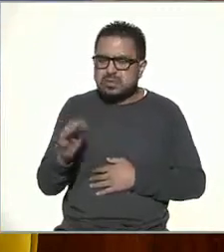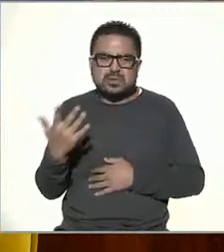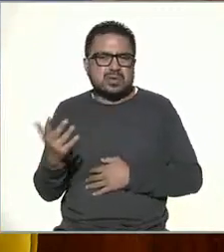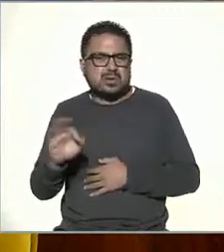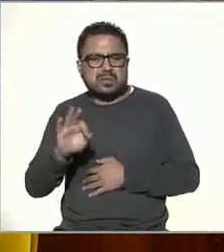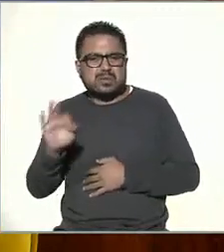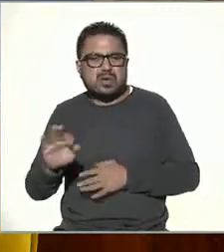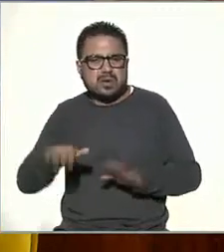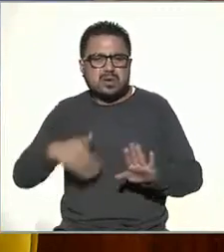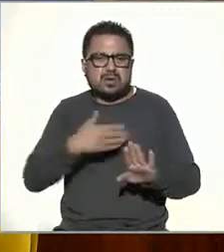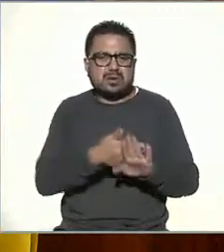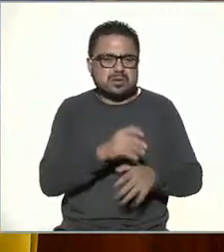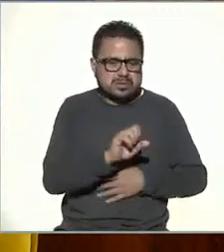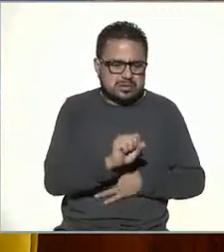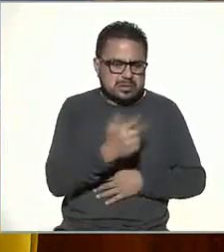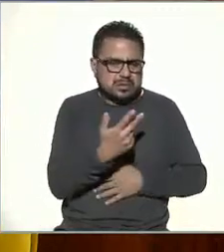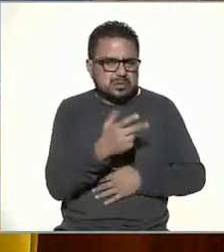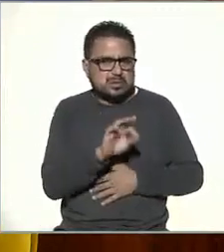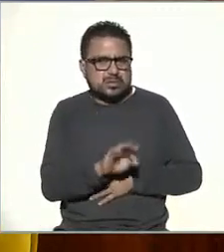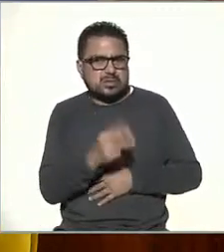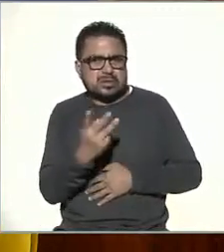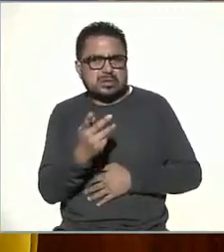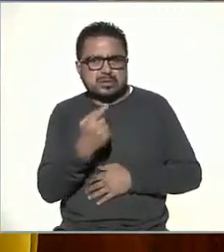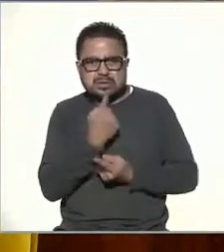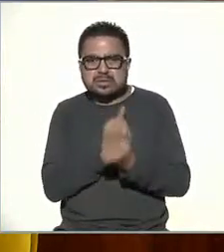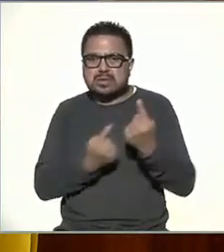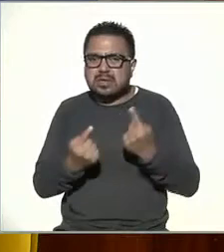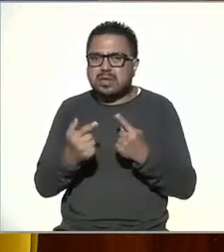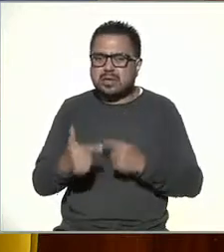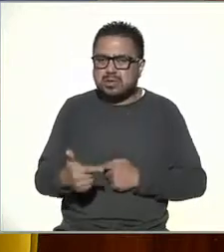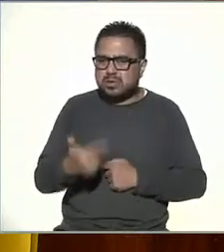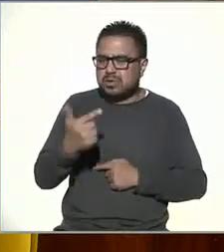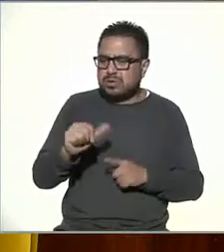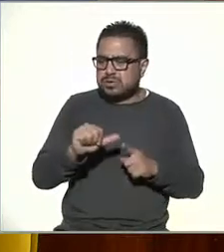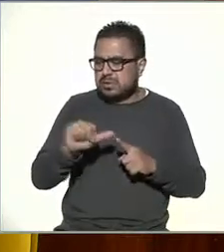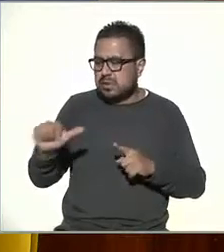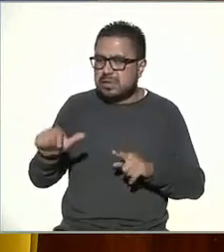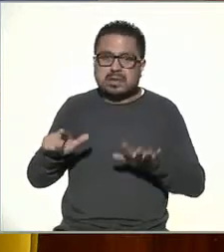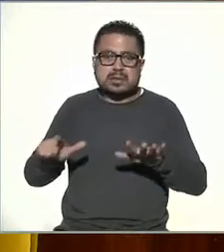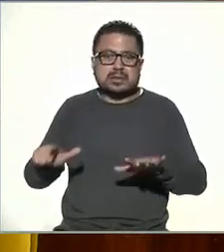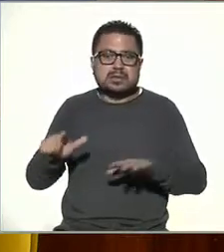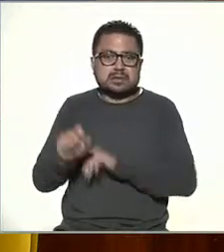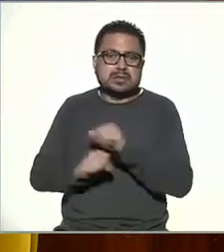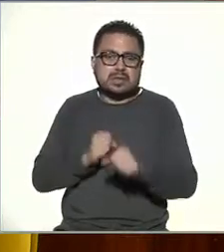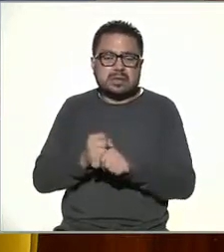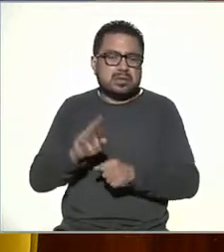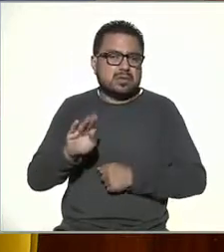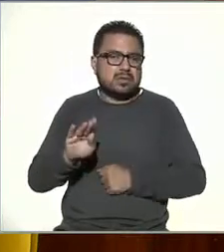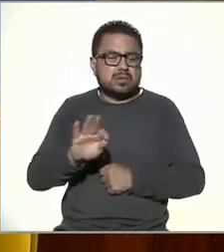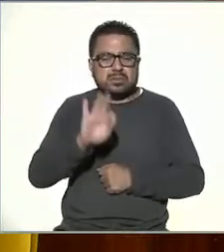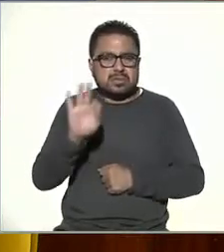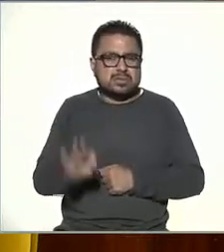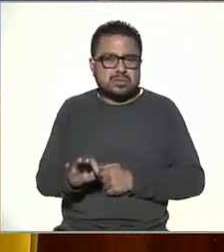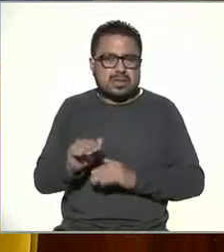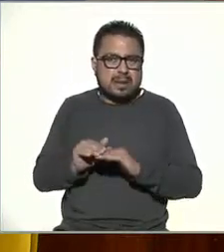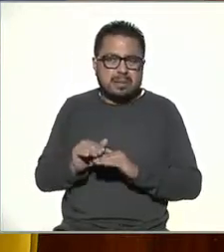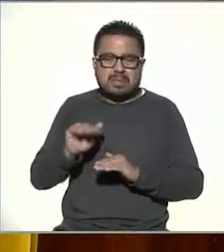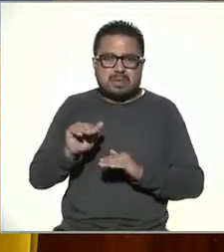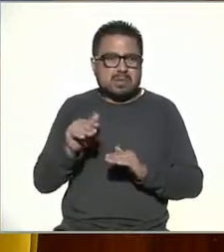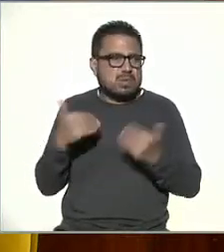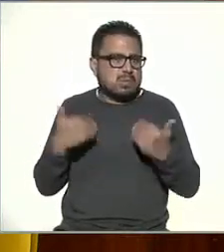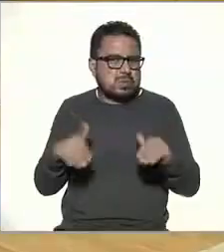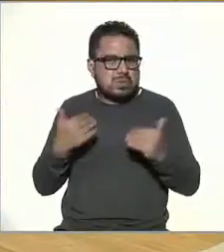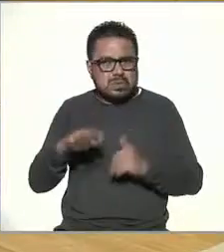con 68.3 los niños si te vas a 12 a 17 años es el 90% ya